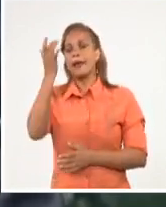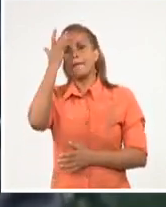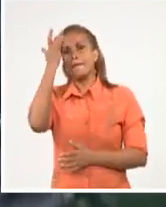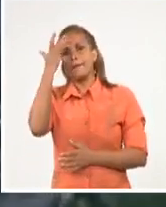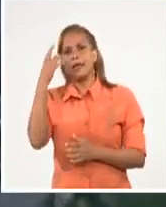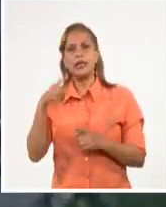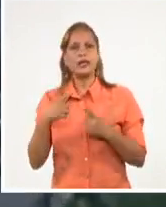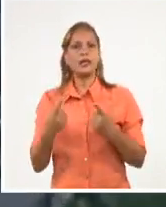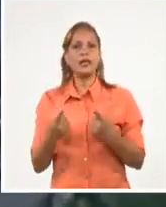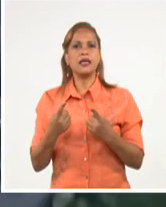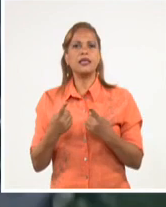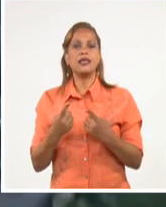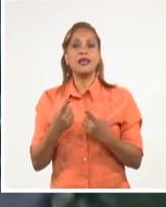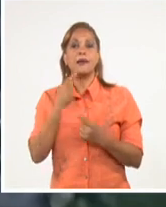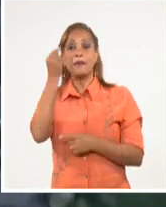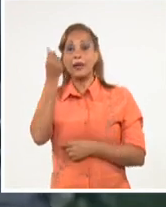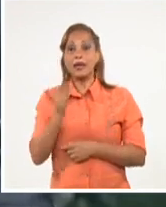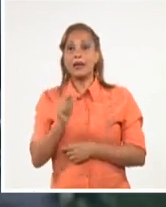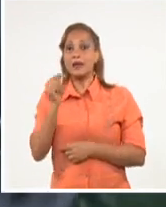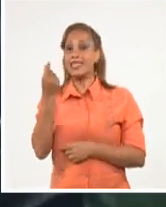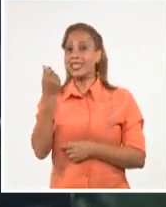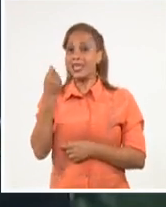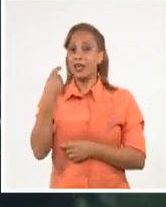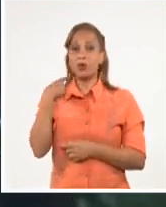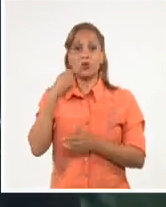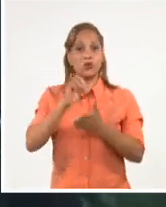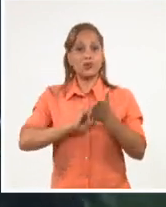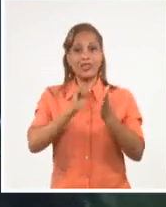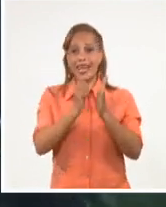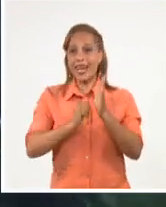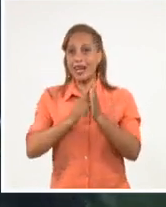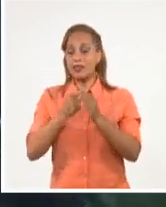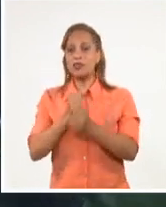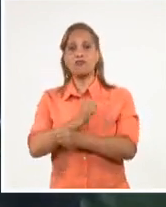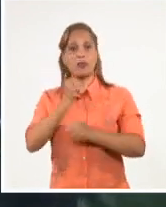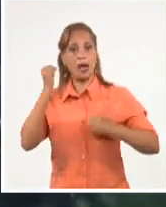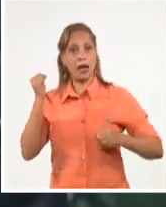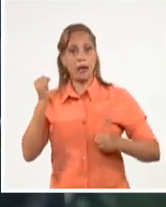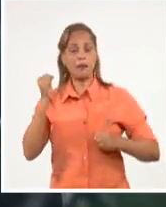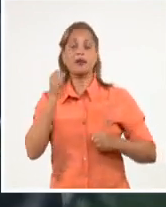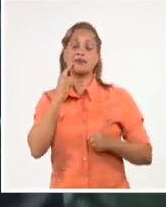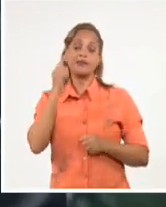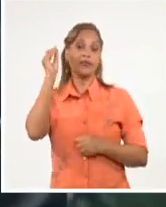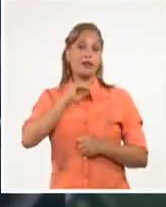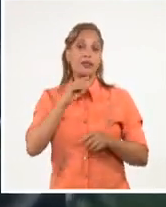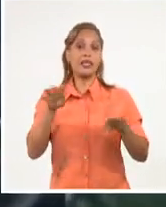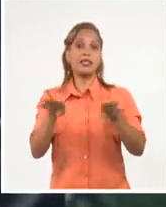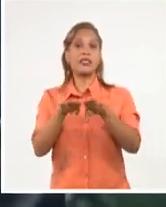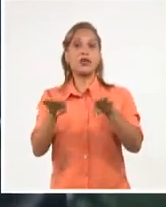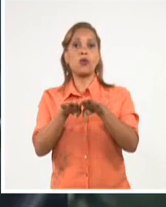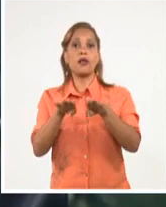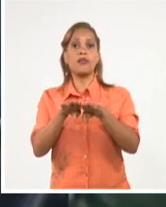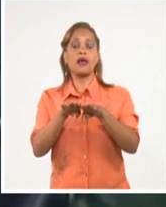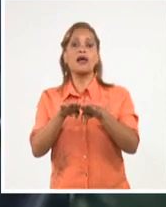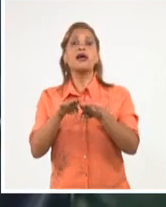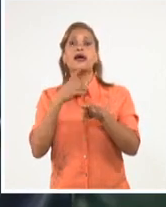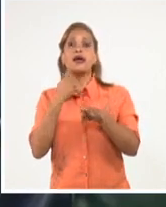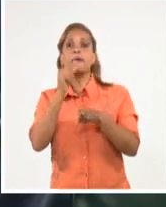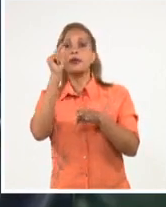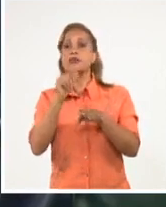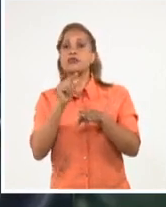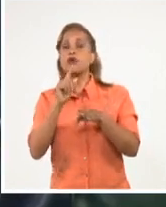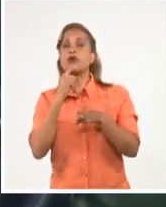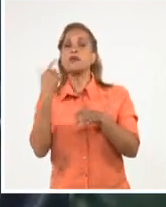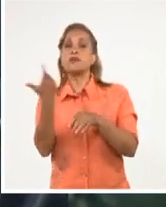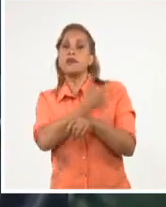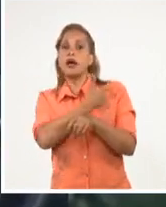los billonarios gastos en armas ante tanta desigualdad en el acceso a las vacunas contra la COVID